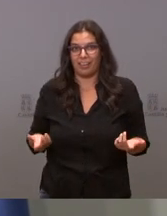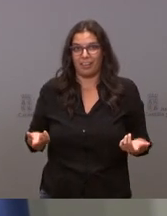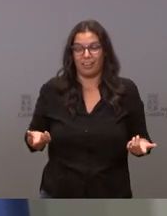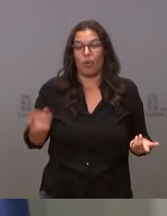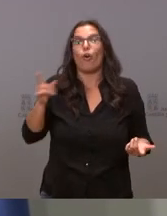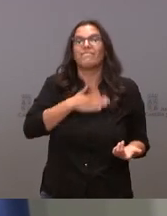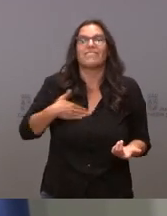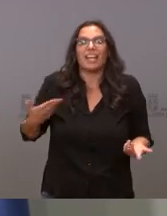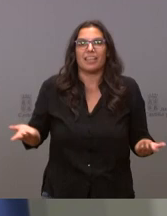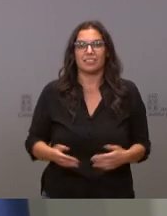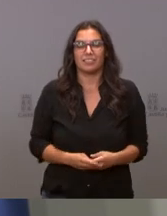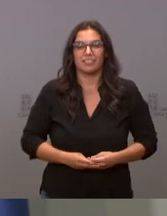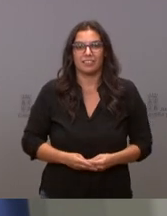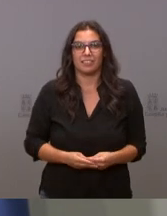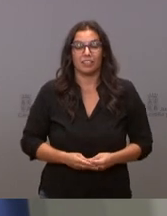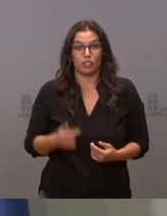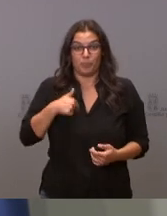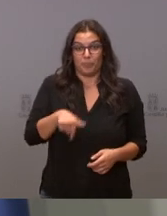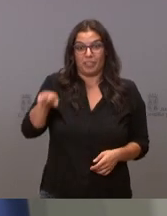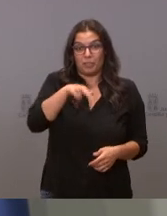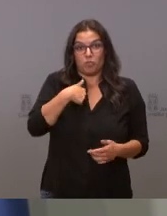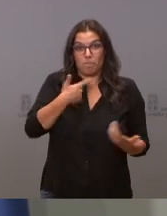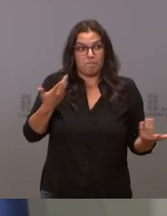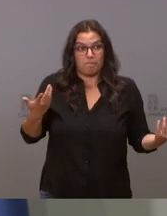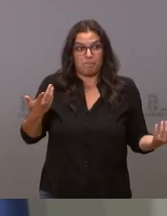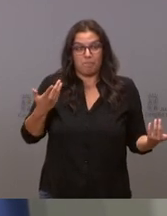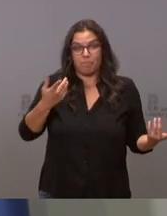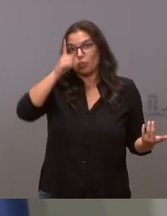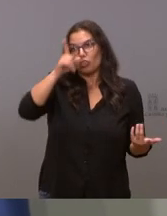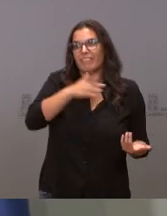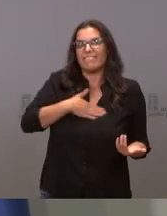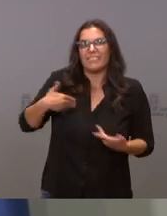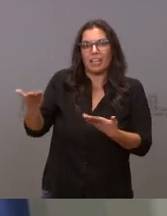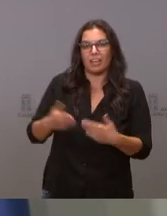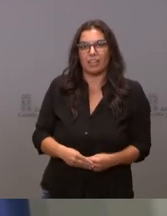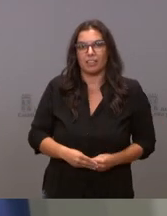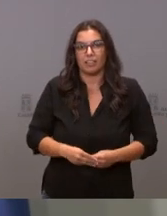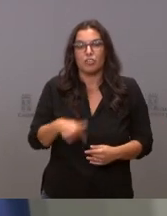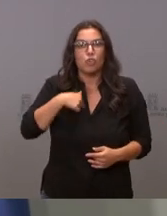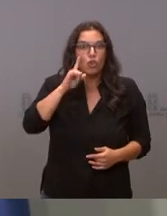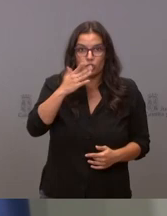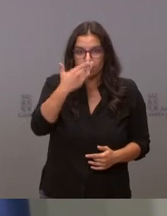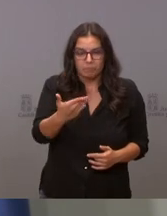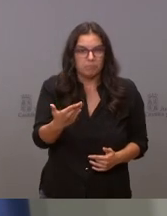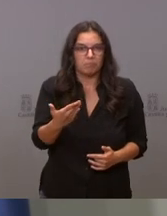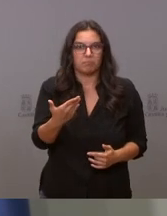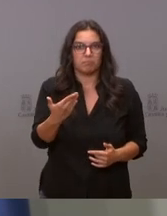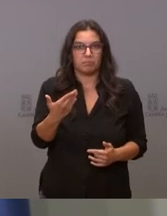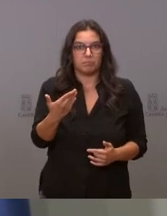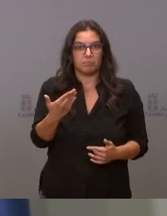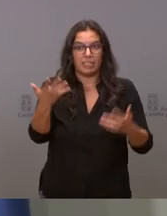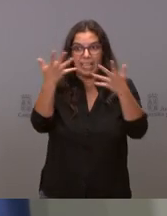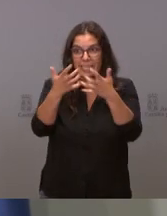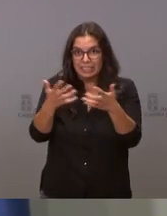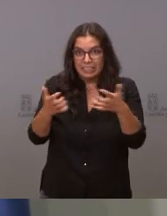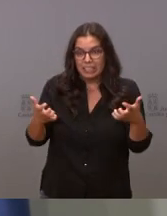se pretende es que insisto no sé qué es lo que se pretende y yo no sé de verdad al leer el texto y por eso